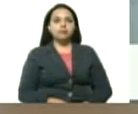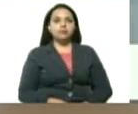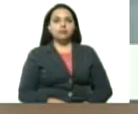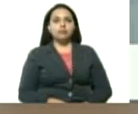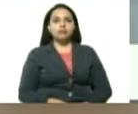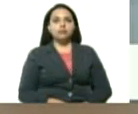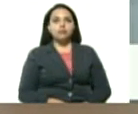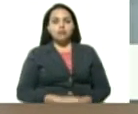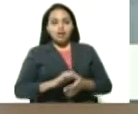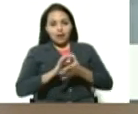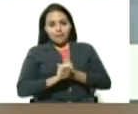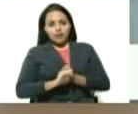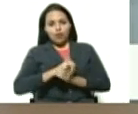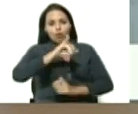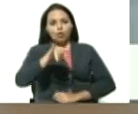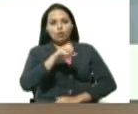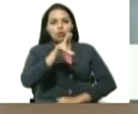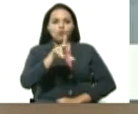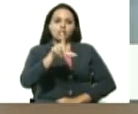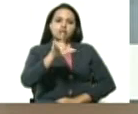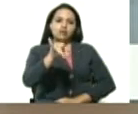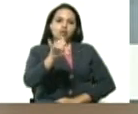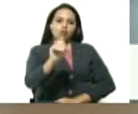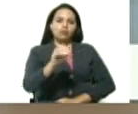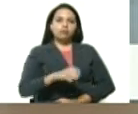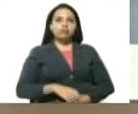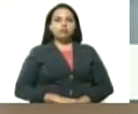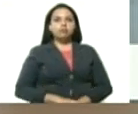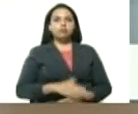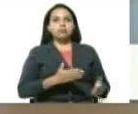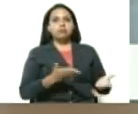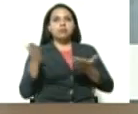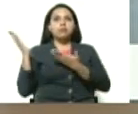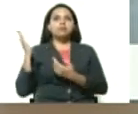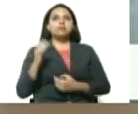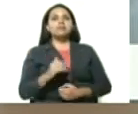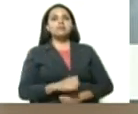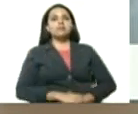compañero Julio César León Heredia. Adelante.